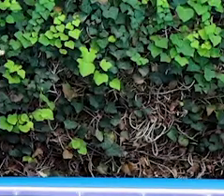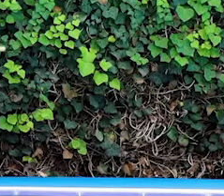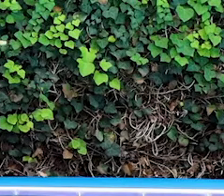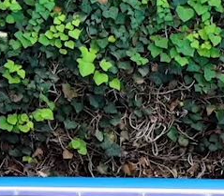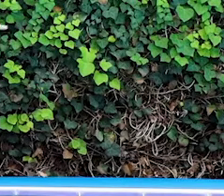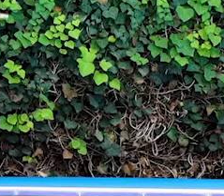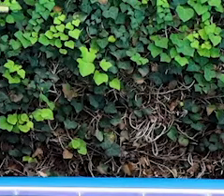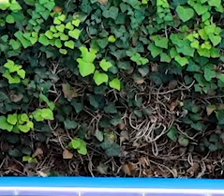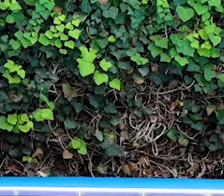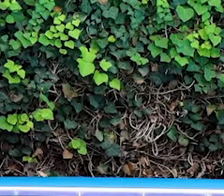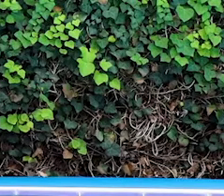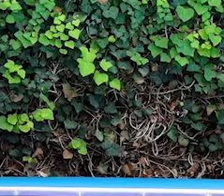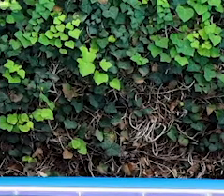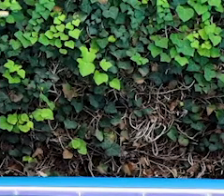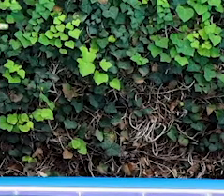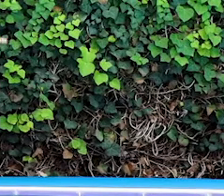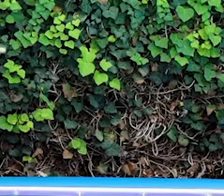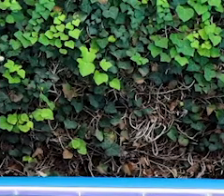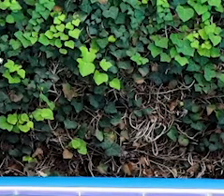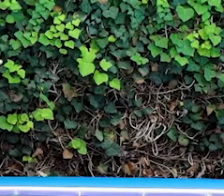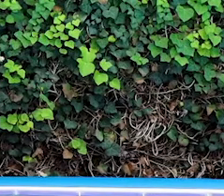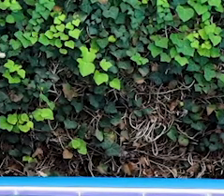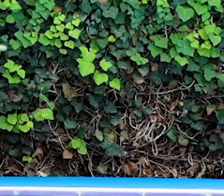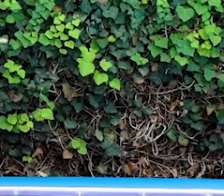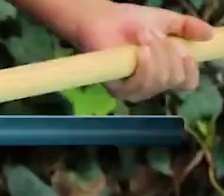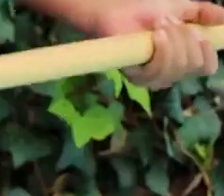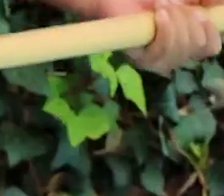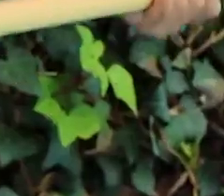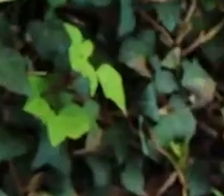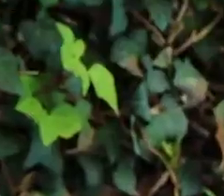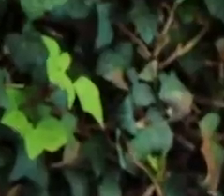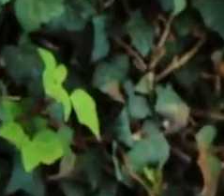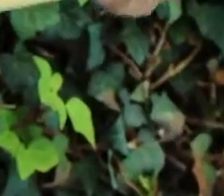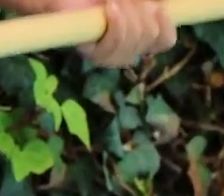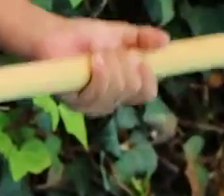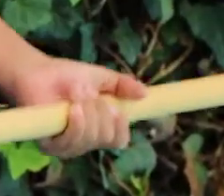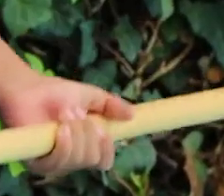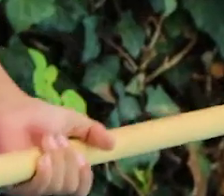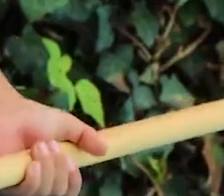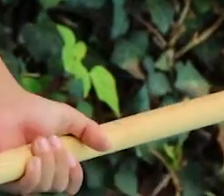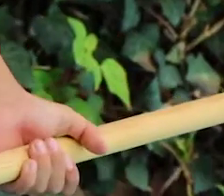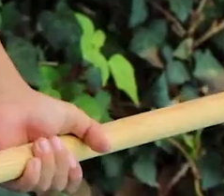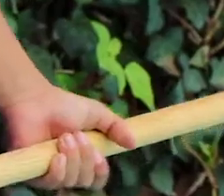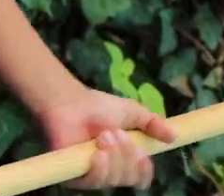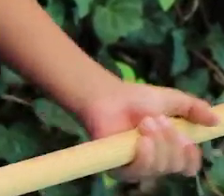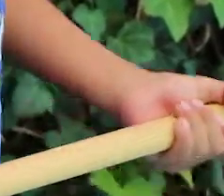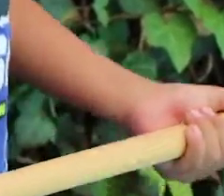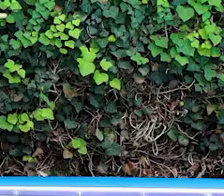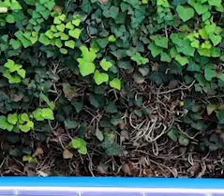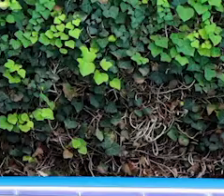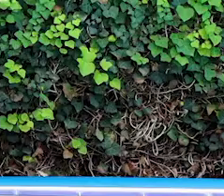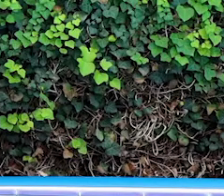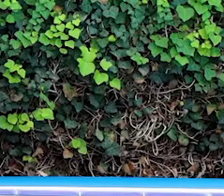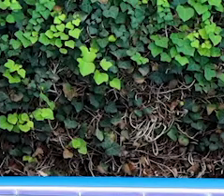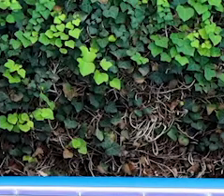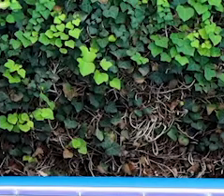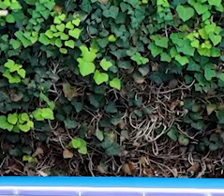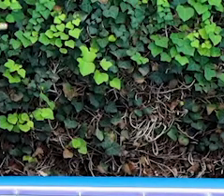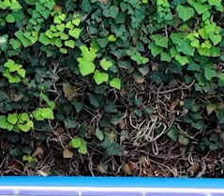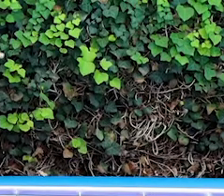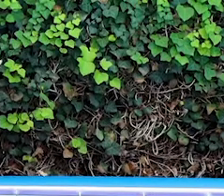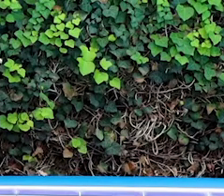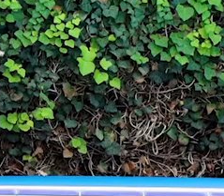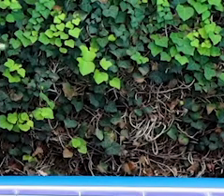Extendemos, flexionamos. Extendemos, flexionamos. Tres más y estiramos. 90